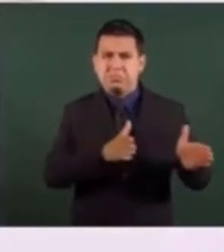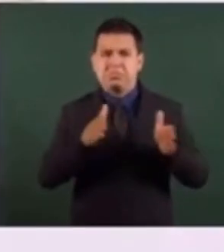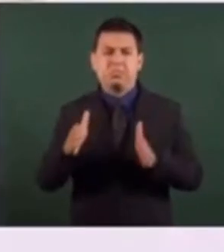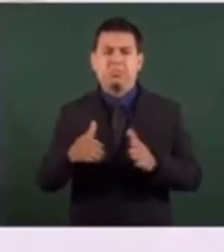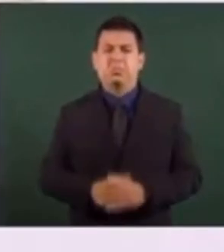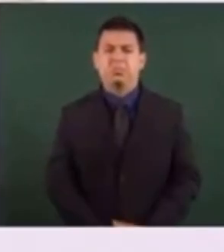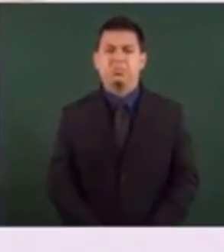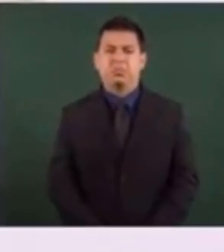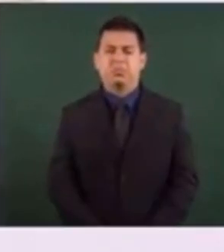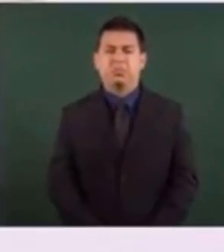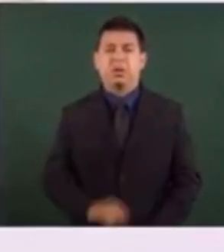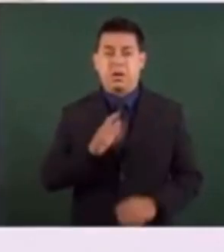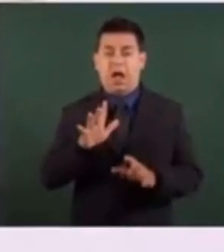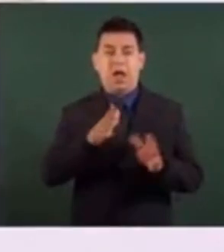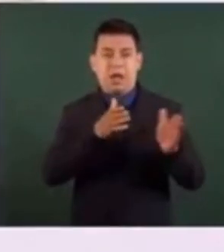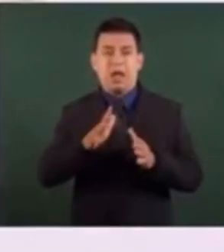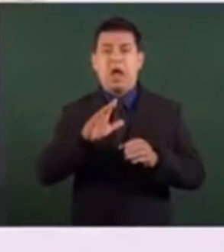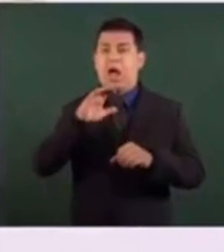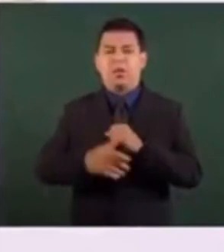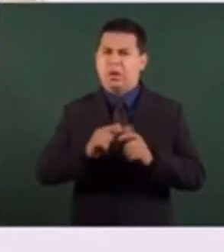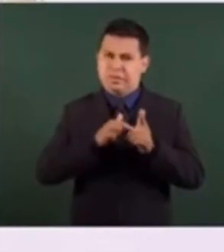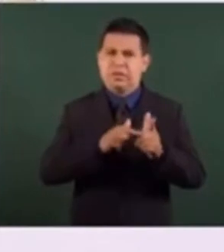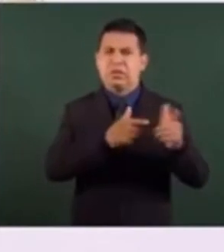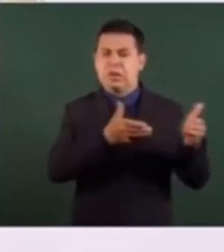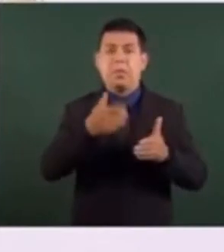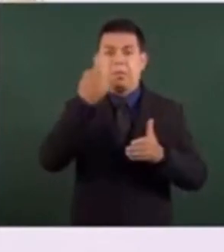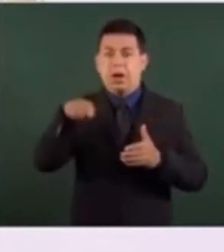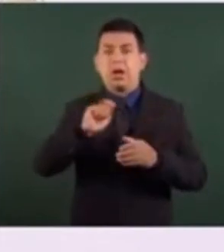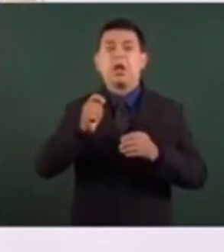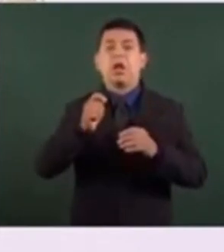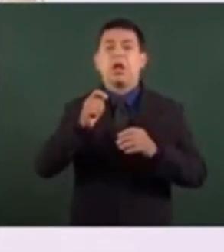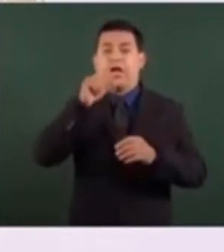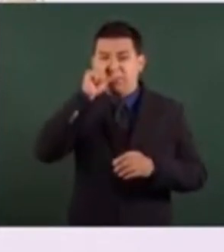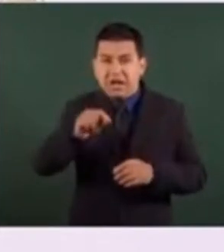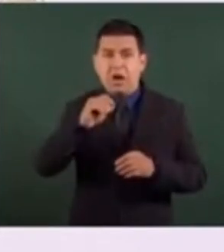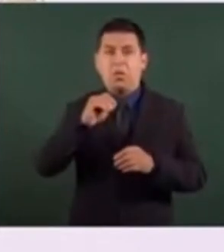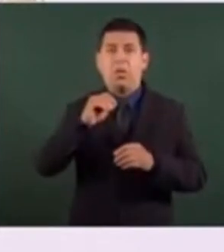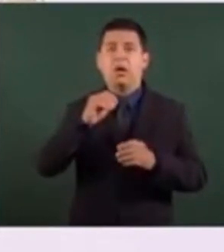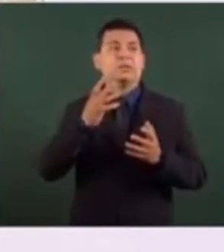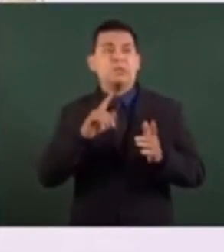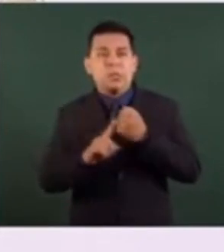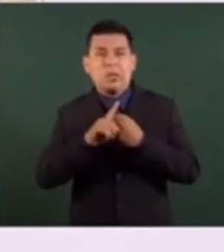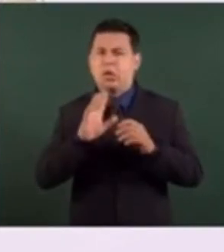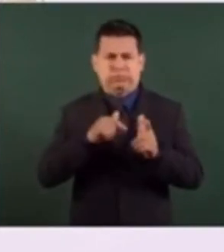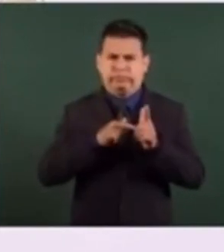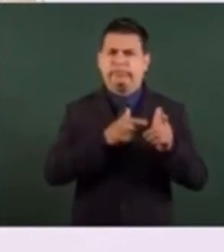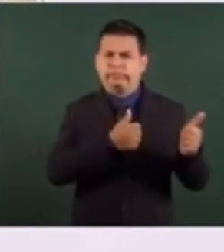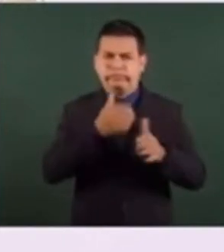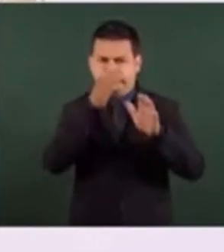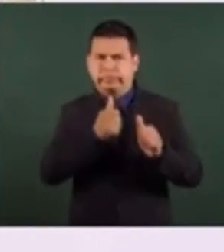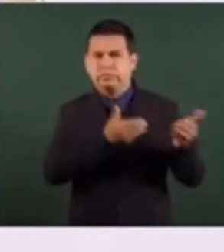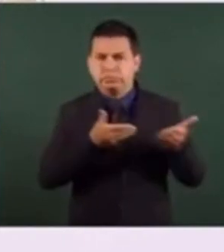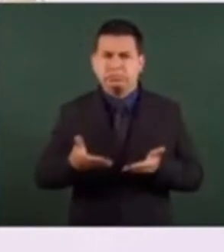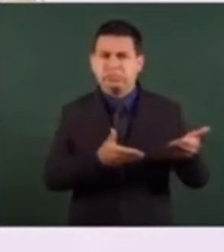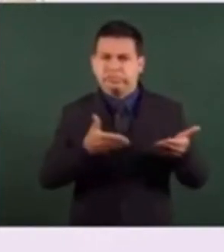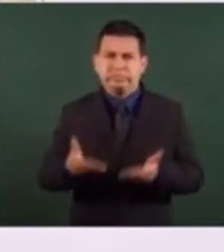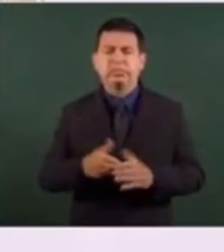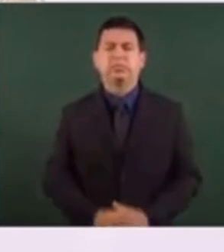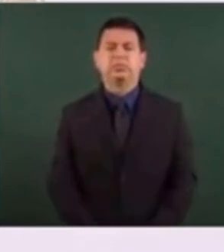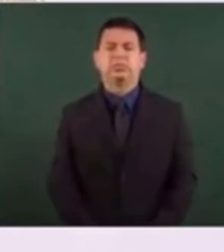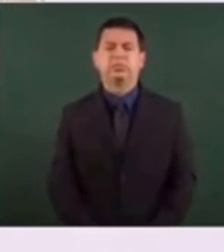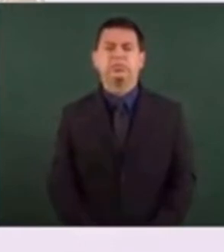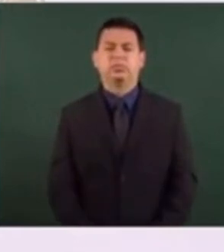y no van a dejar de llegar para que no se detenga el Plan Nacional de Vacunación, que como lo hemos dicho,